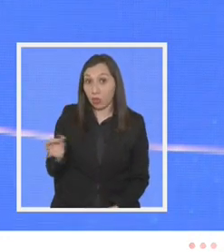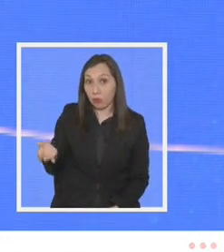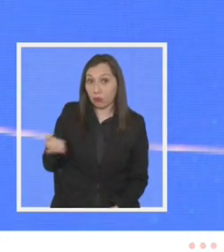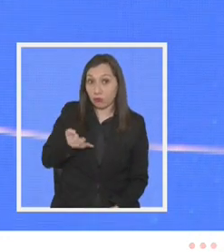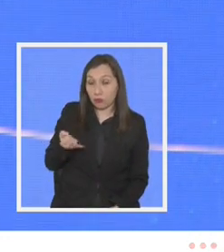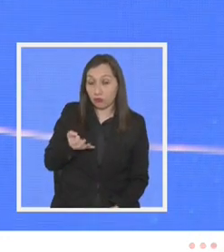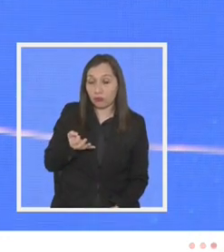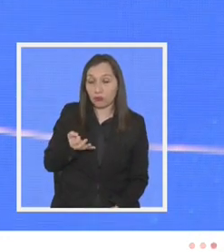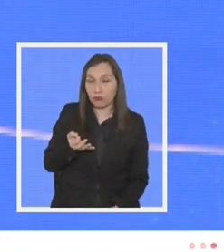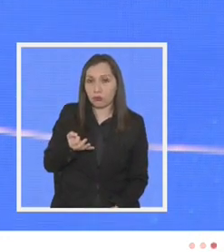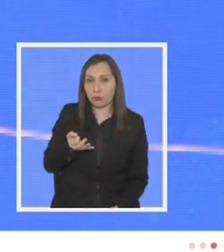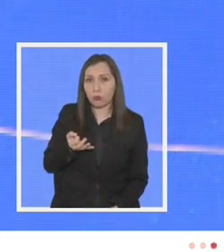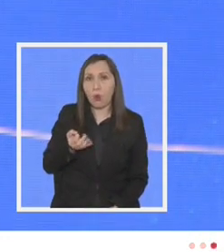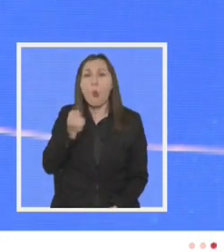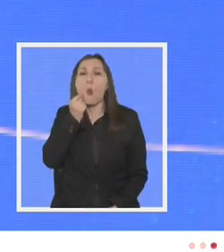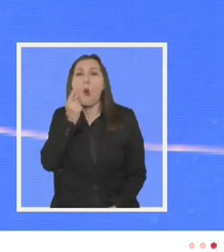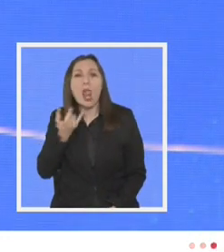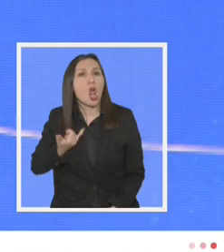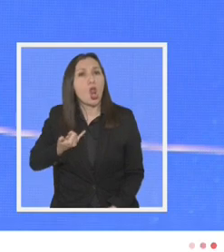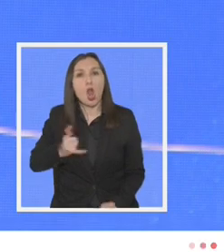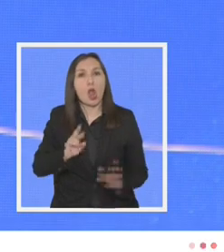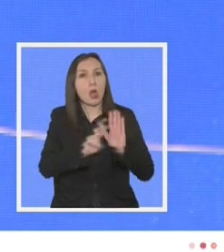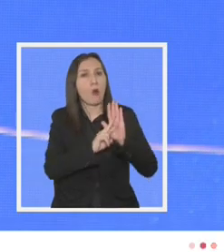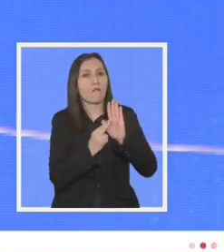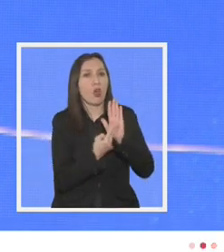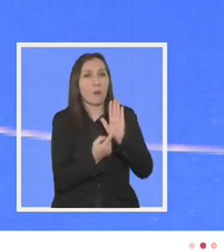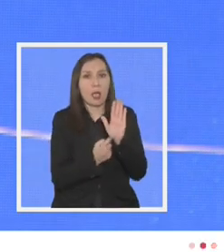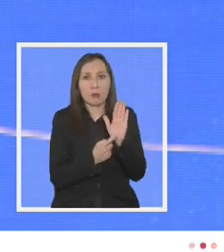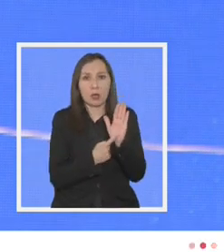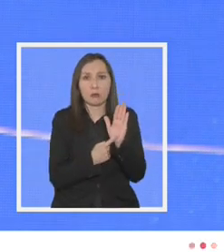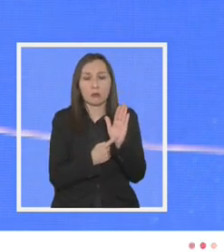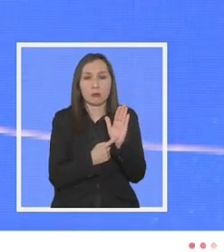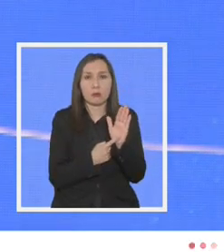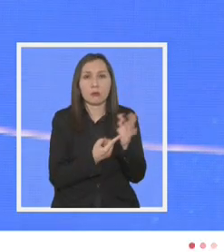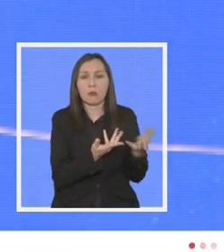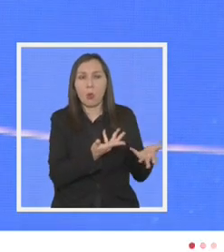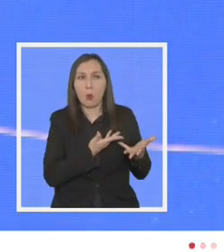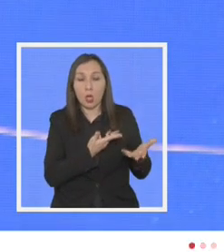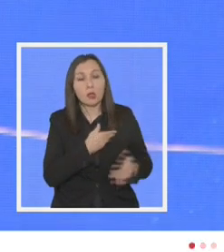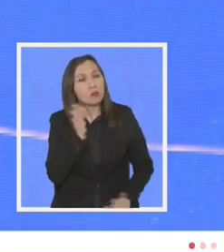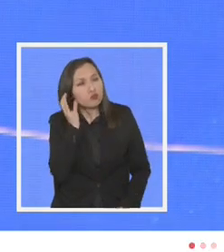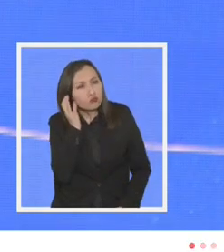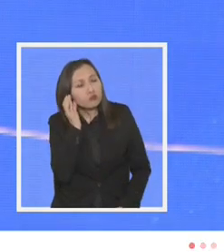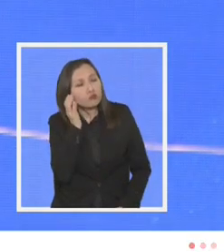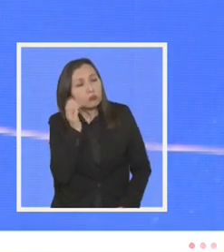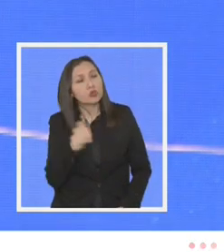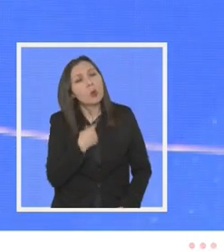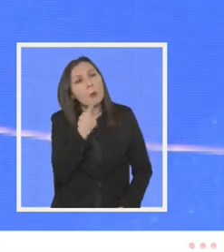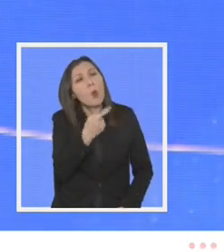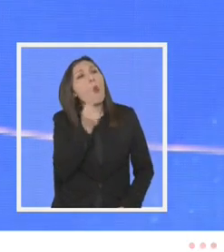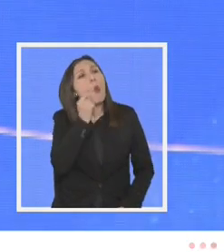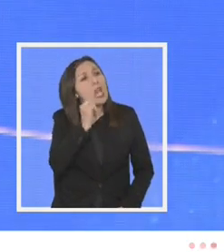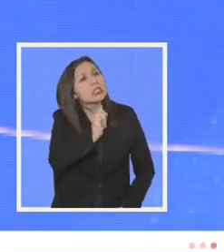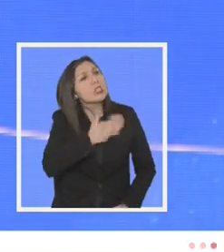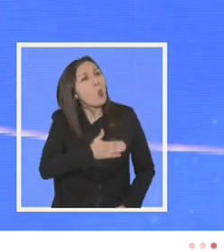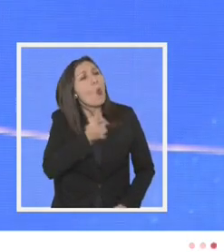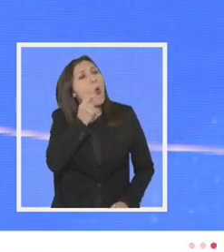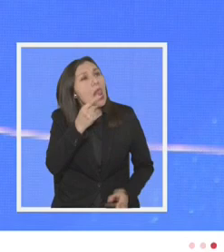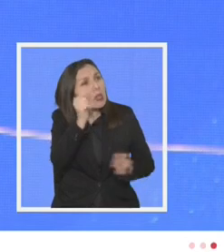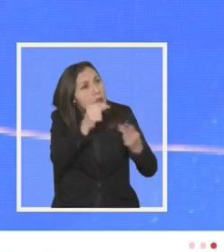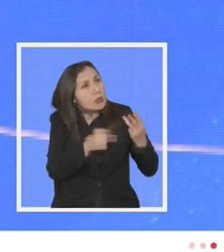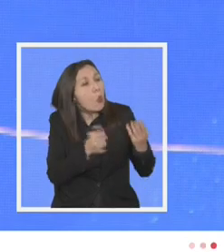contaba que partes no les gusta de la reforma tributaria escuchamos pero yo le pregunto ¿qué partes sí les gustan?